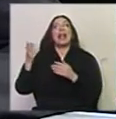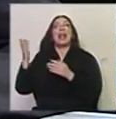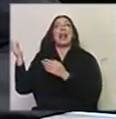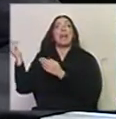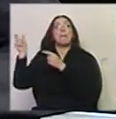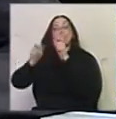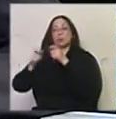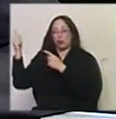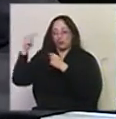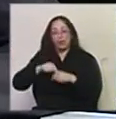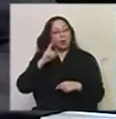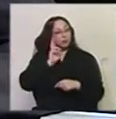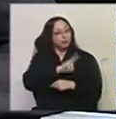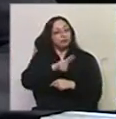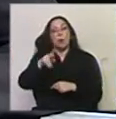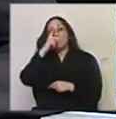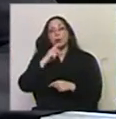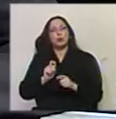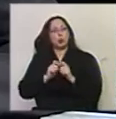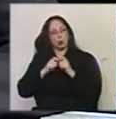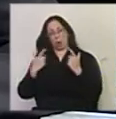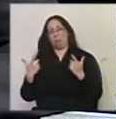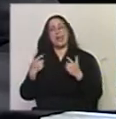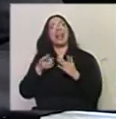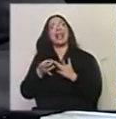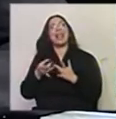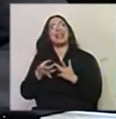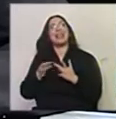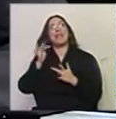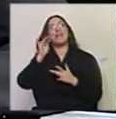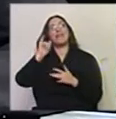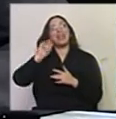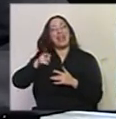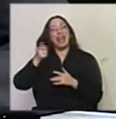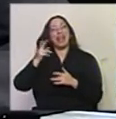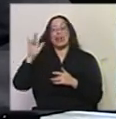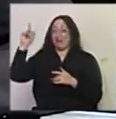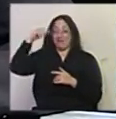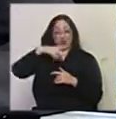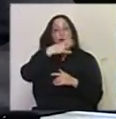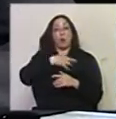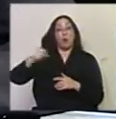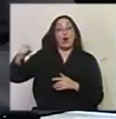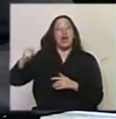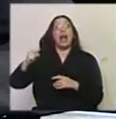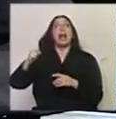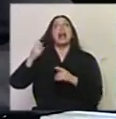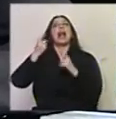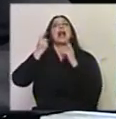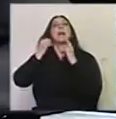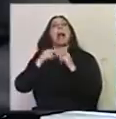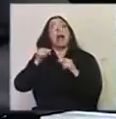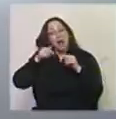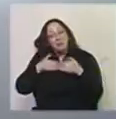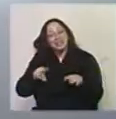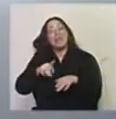nuestros museos quedó muy sorprendida, no solamente por la calidad de Figari, lo venían a buscar, sino porque a partir de Figari